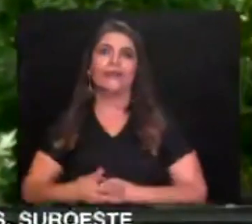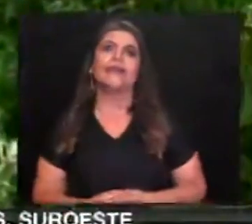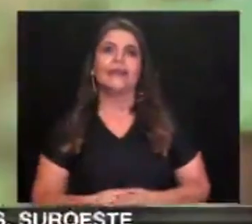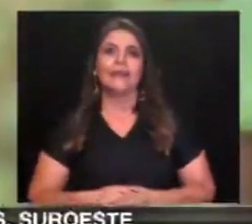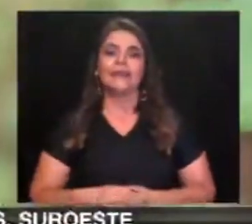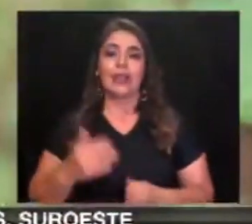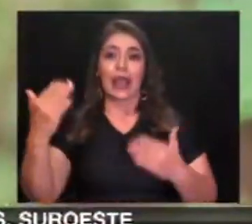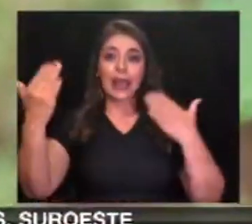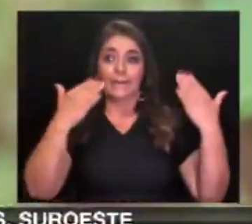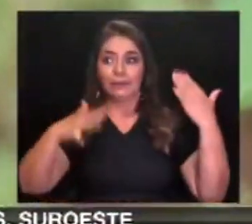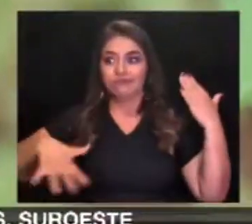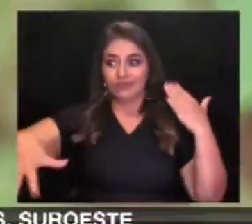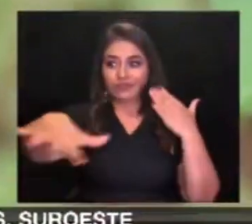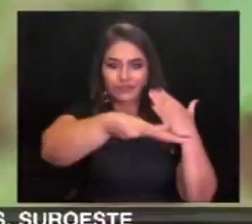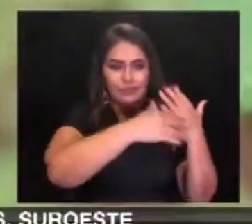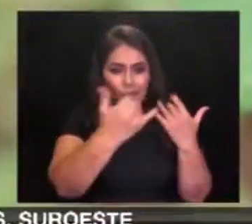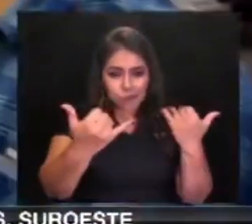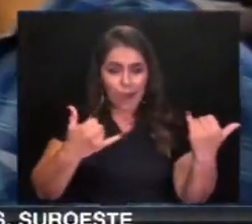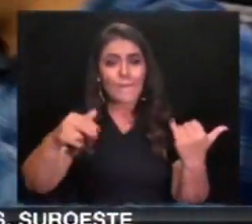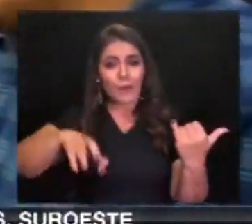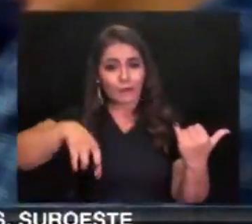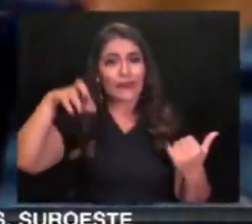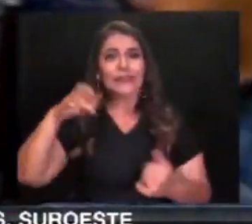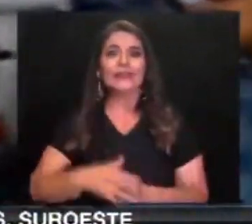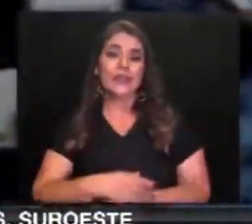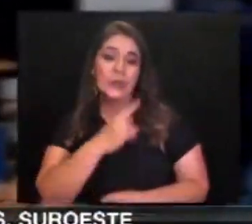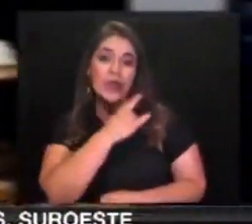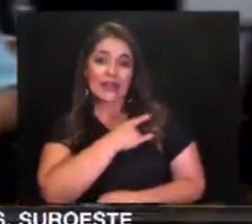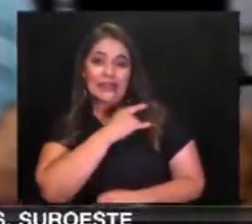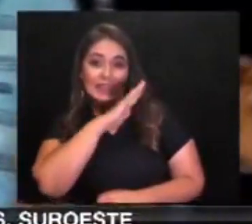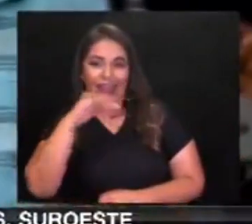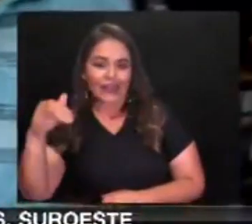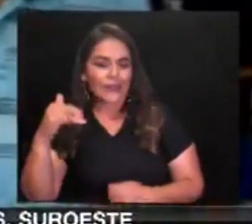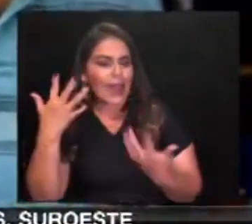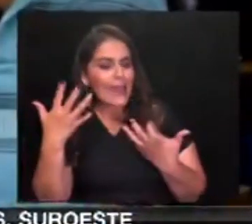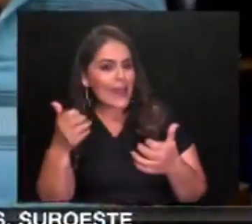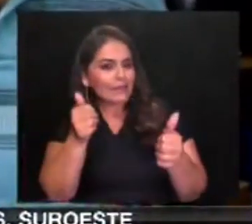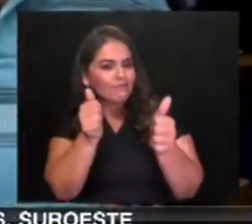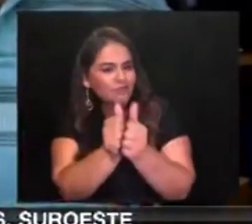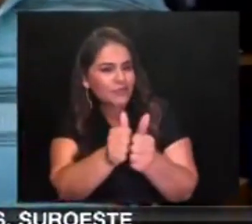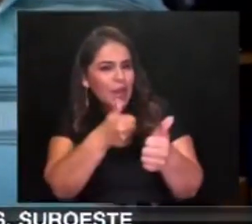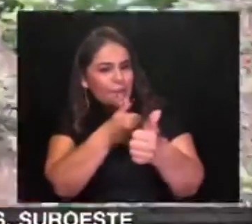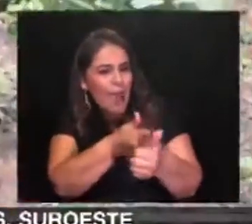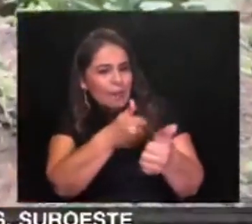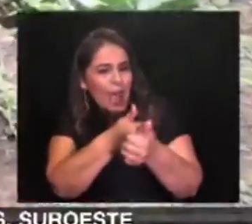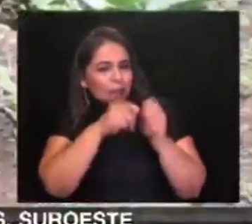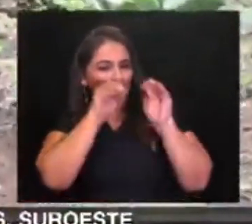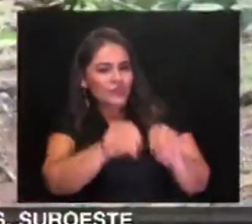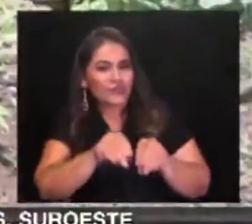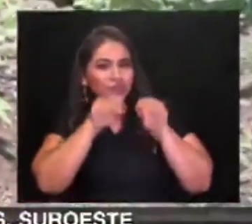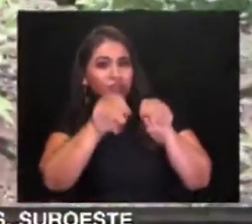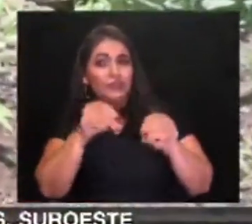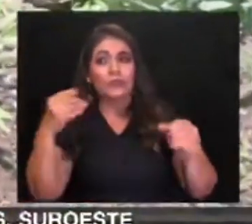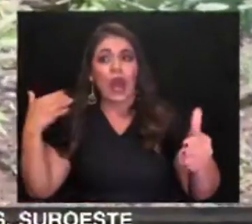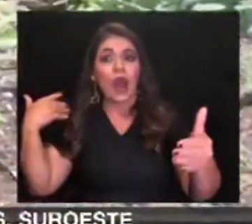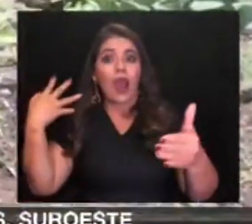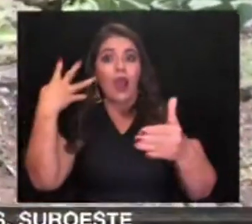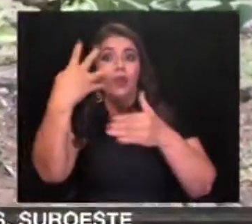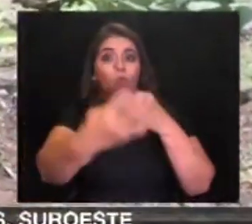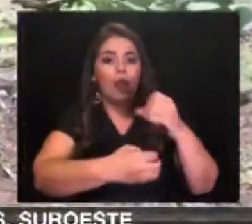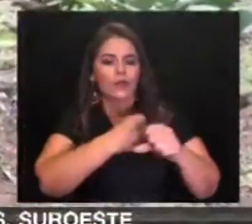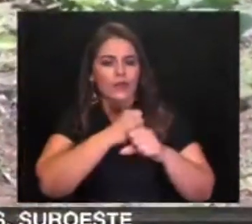campesinos los profesionales del campo, la Universidad de Antioquia los ha acompañado desde hace cuatro años con formación en